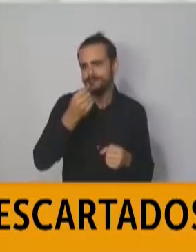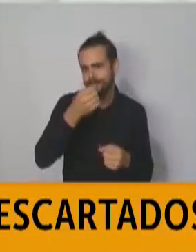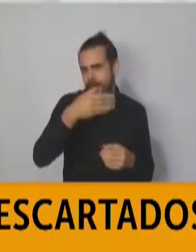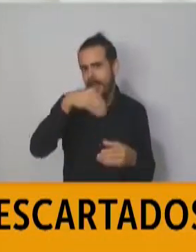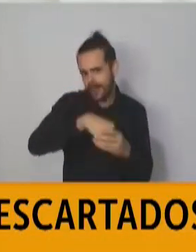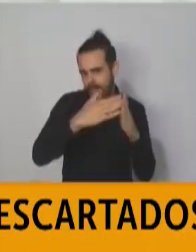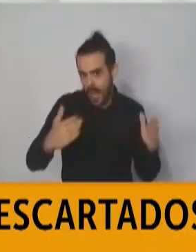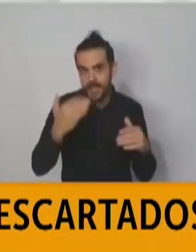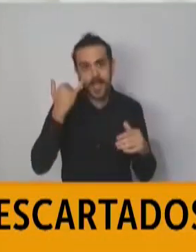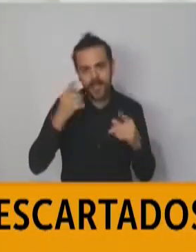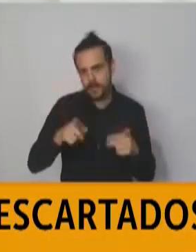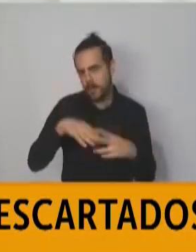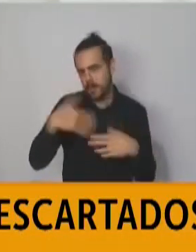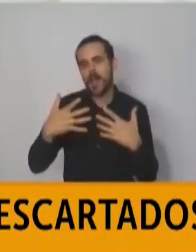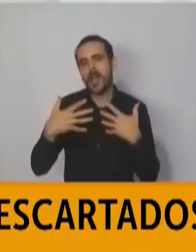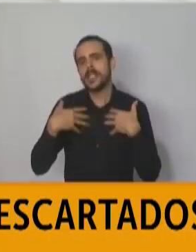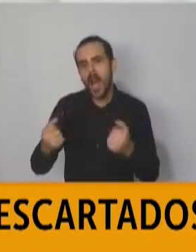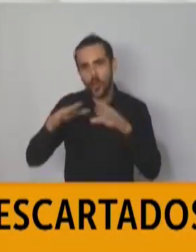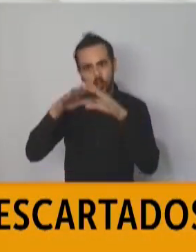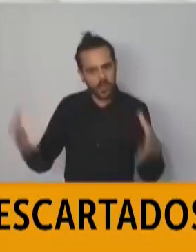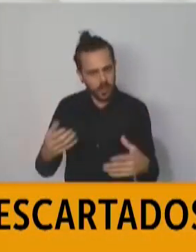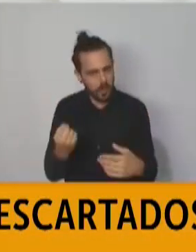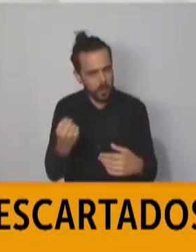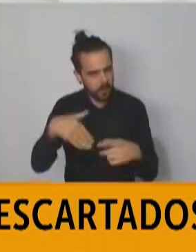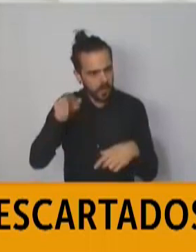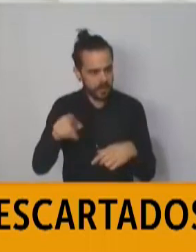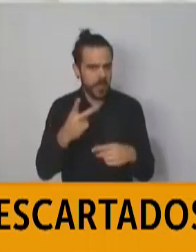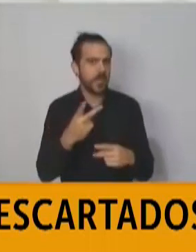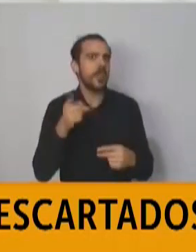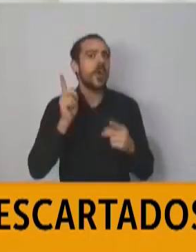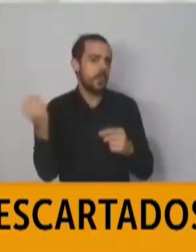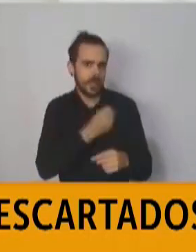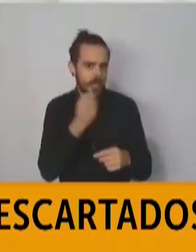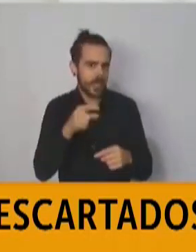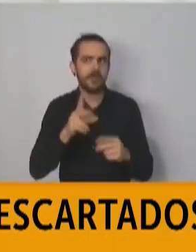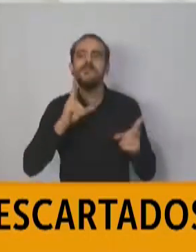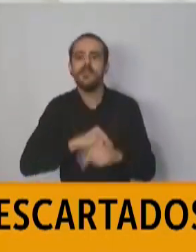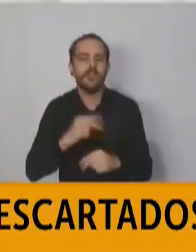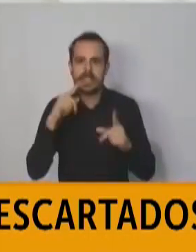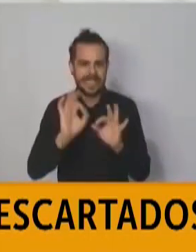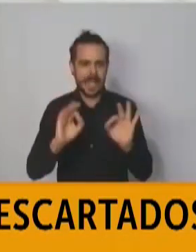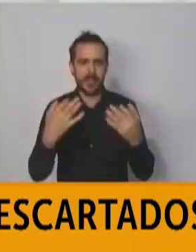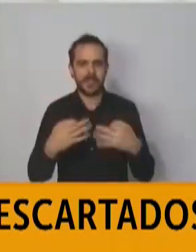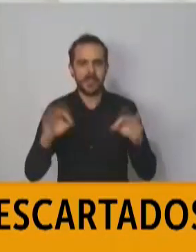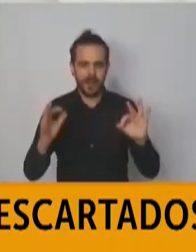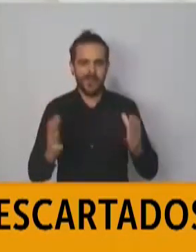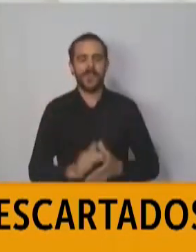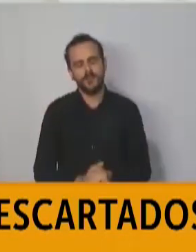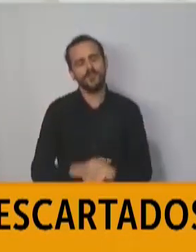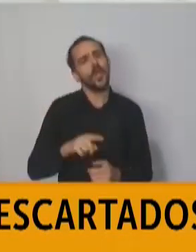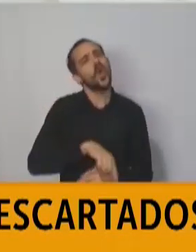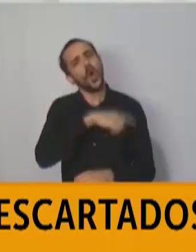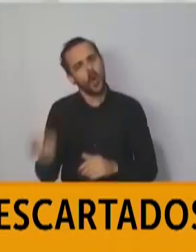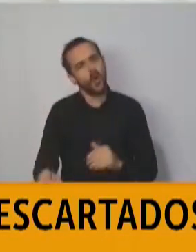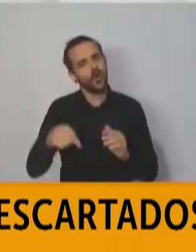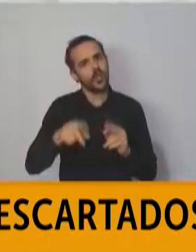para que tampoco falte este elemento sensible en este momento. Otra de las cuestiones que queremos compartir con ustedes es que el Ministerio de la Producción,